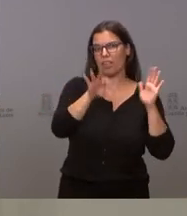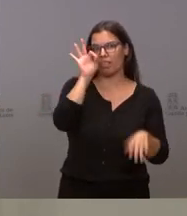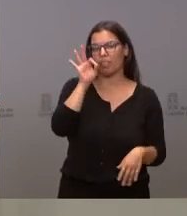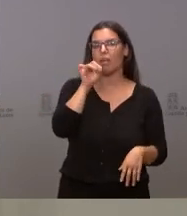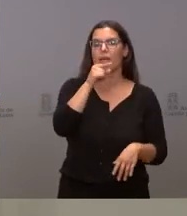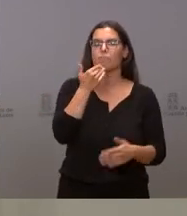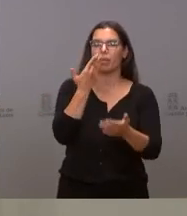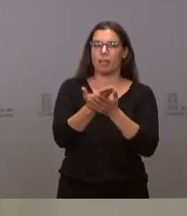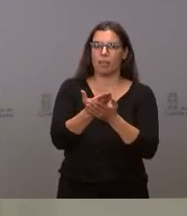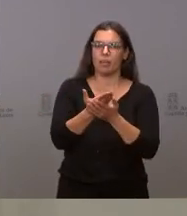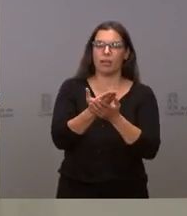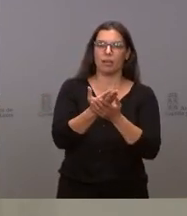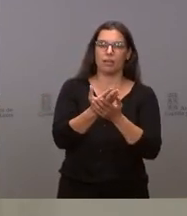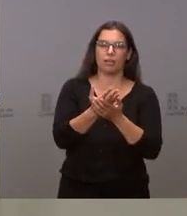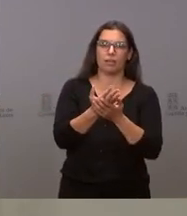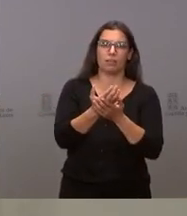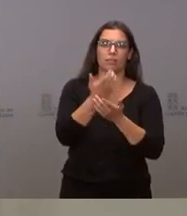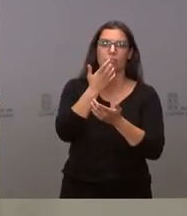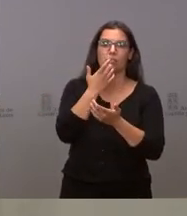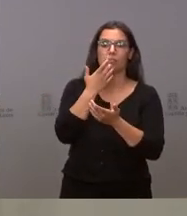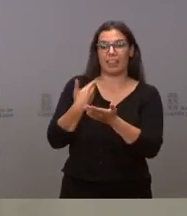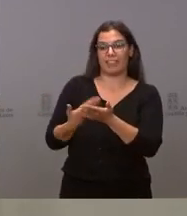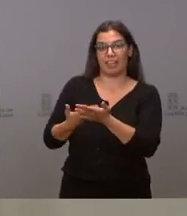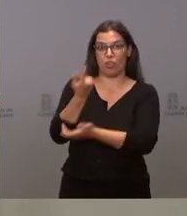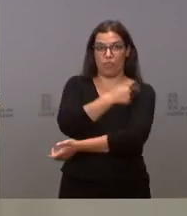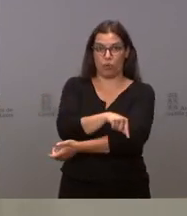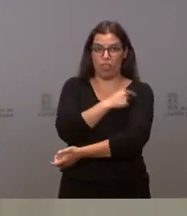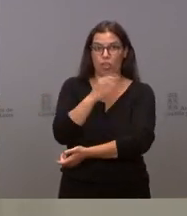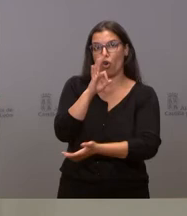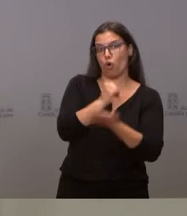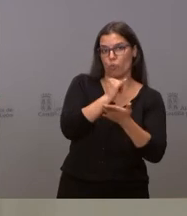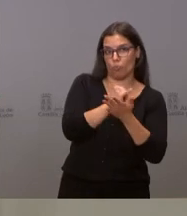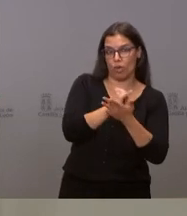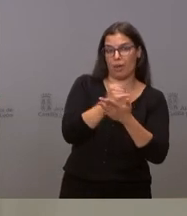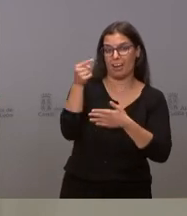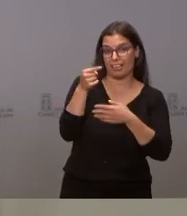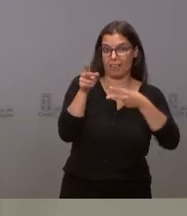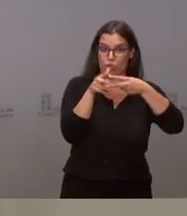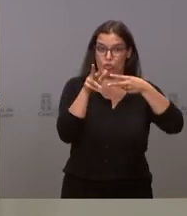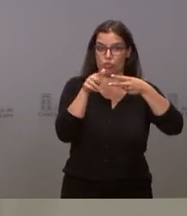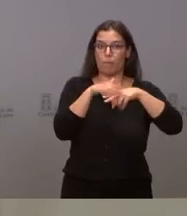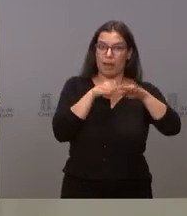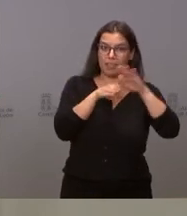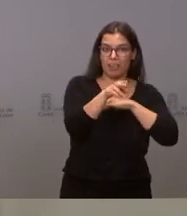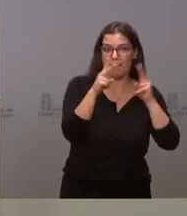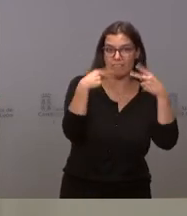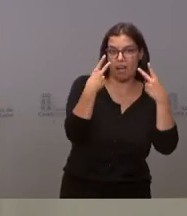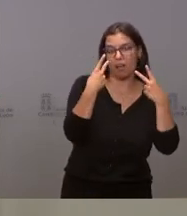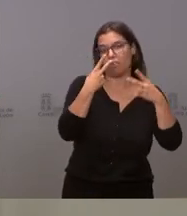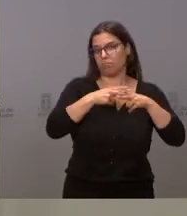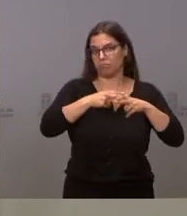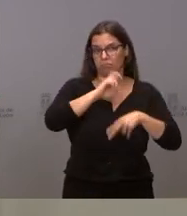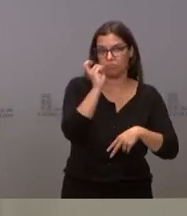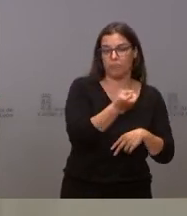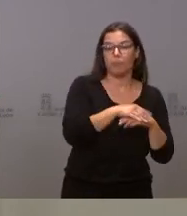pedir o que uno está vacunado, el certificado de vacunación o un test PCR negativo para poder entrar en hostelería. Y luego me gustaría